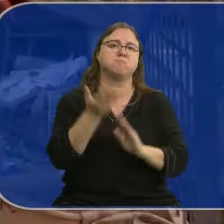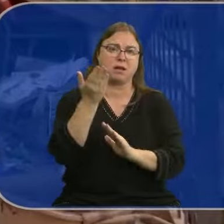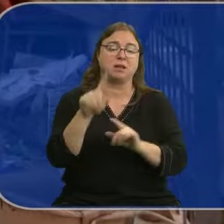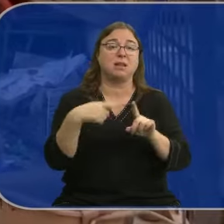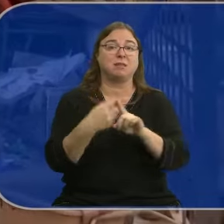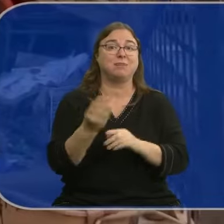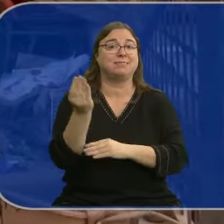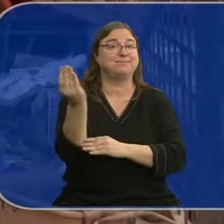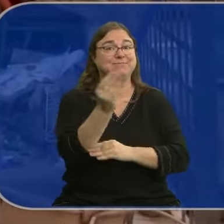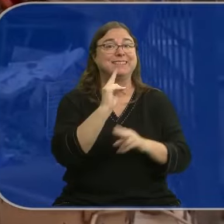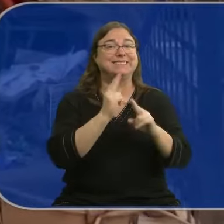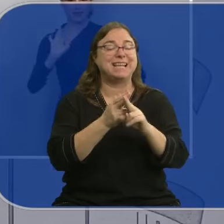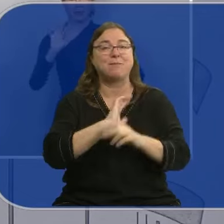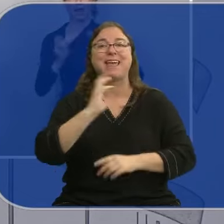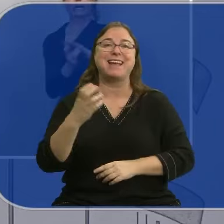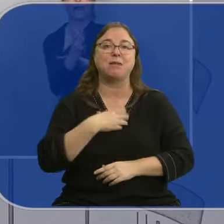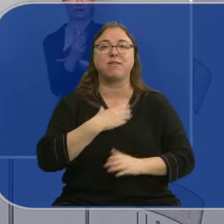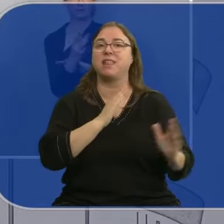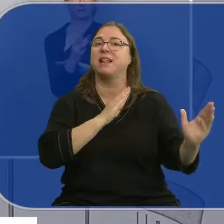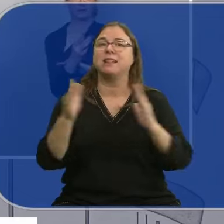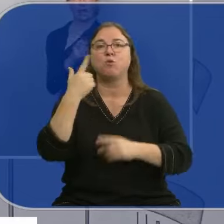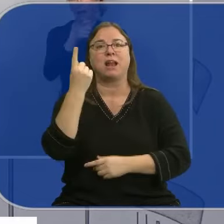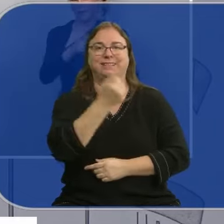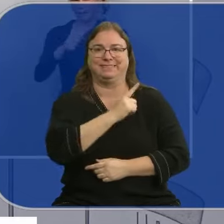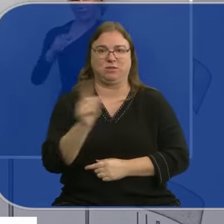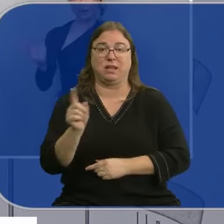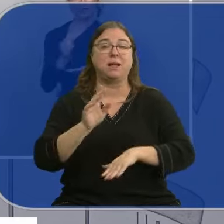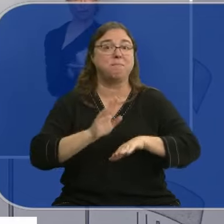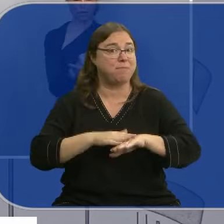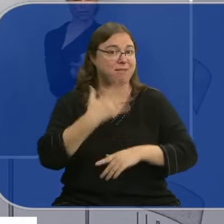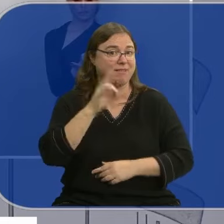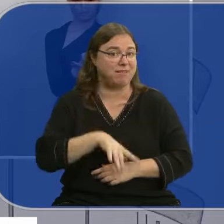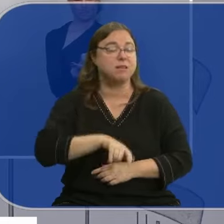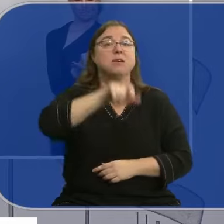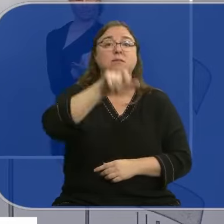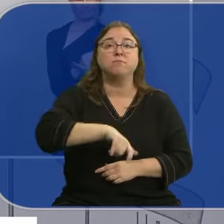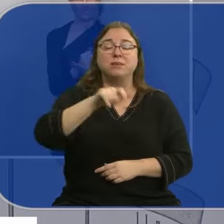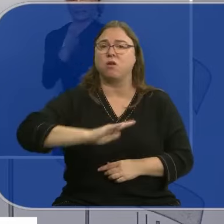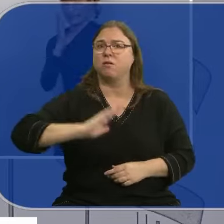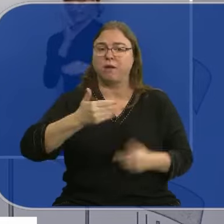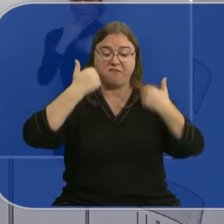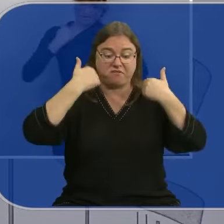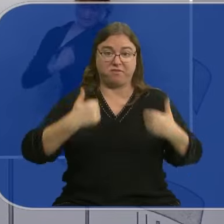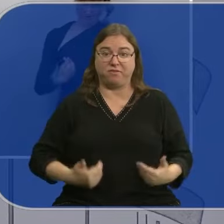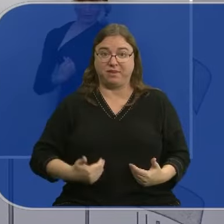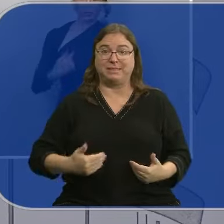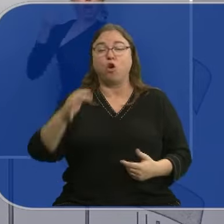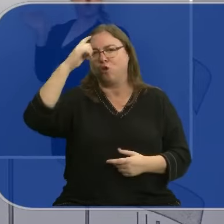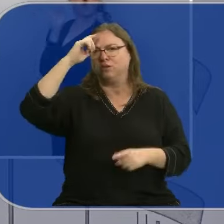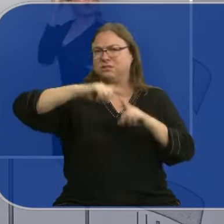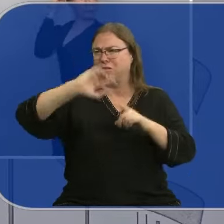figura de la incapacidad temporal extraordinaria. Para todas las personas que afectadas o dañadas físicamente o